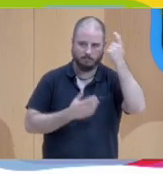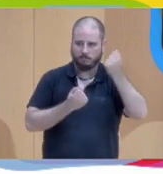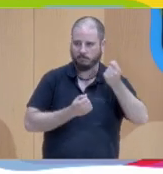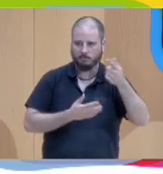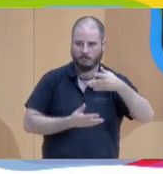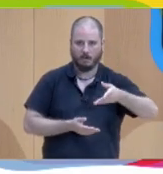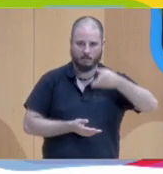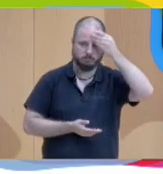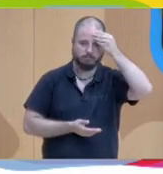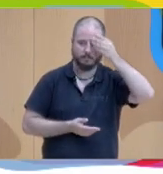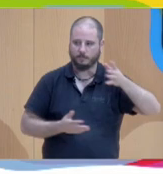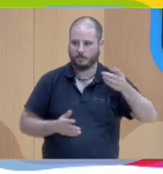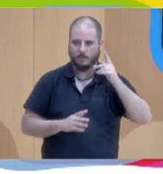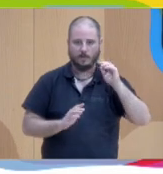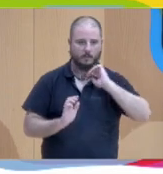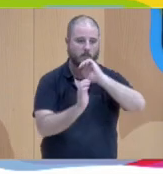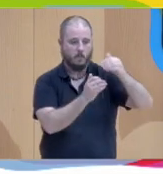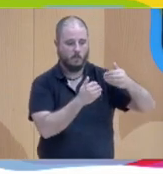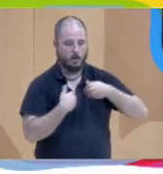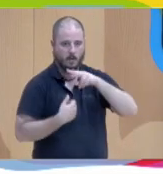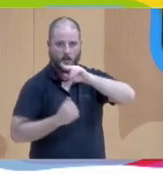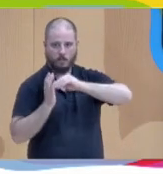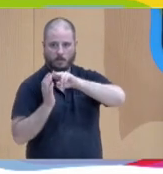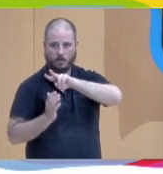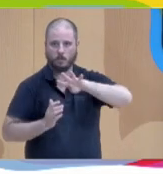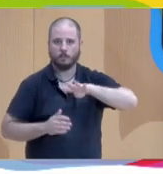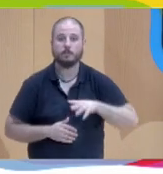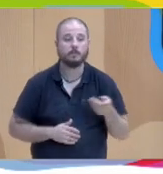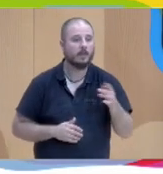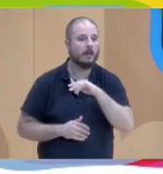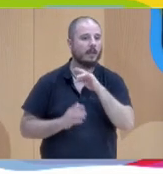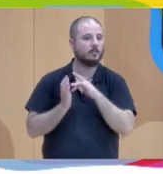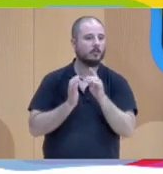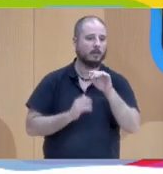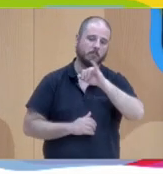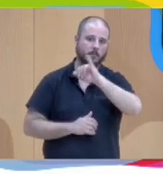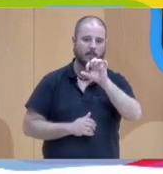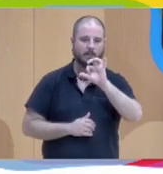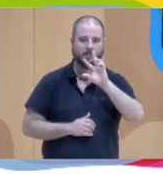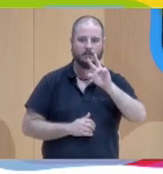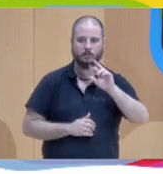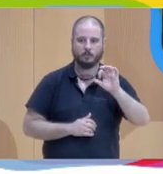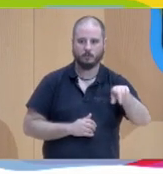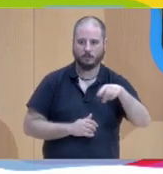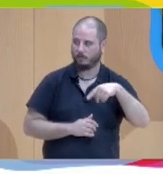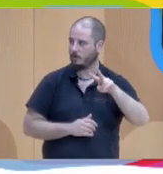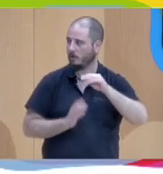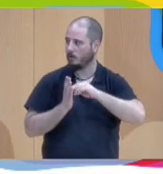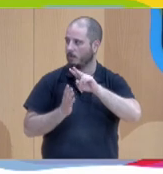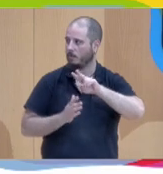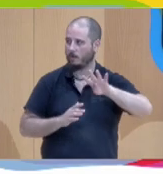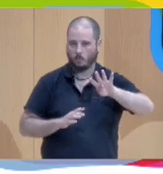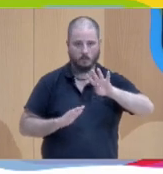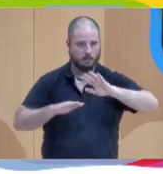¿Volvemos al 2024 o nos quedamos en el 25? Elige tú, Jesús, ¿qué hacemos? Pues yo me quedo en el 24 porque me parece que hay que,